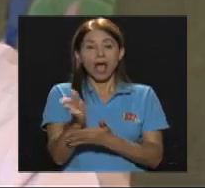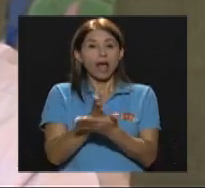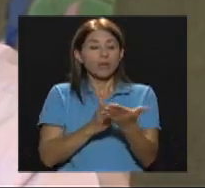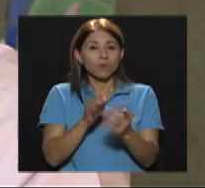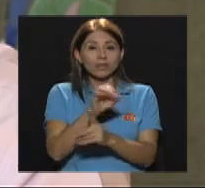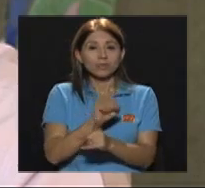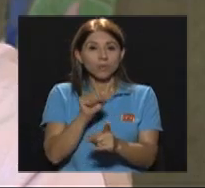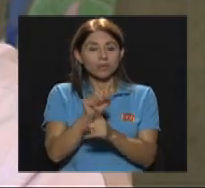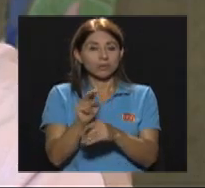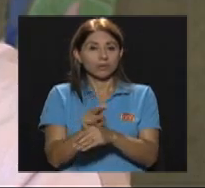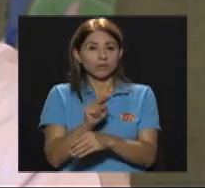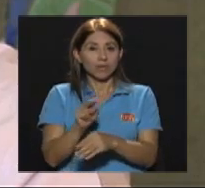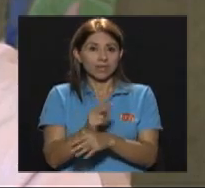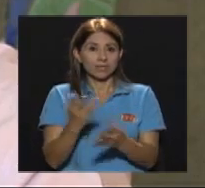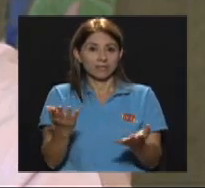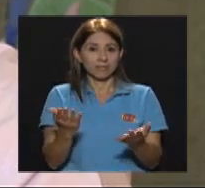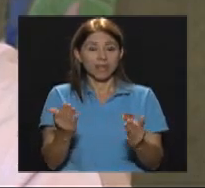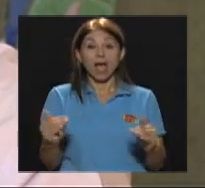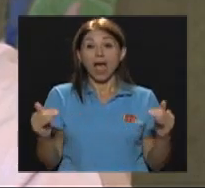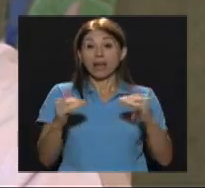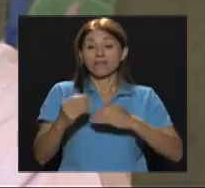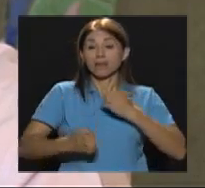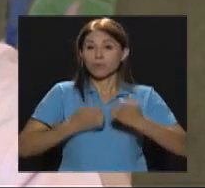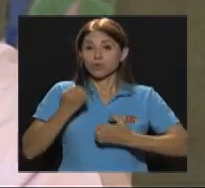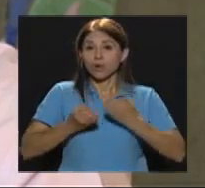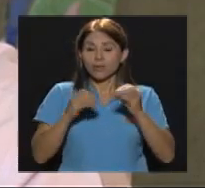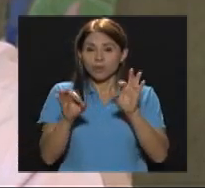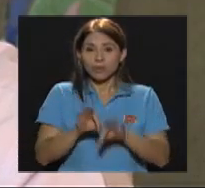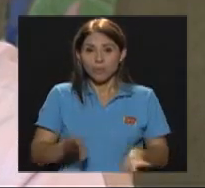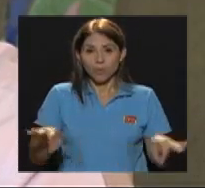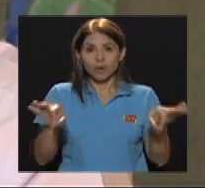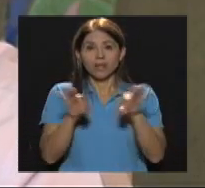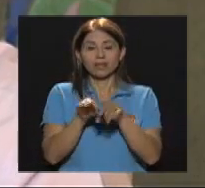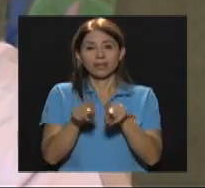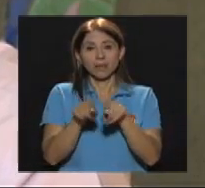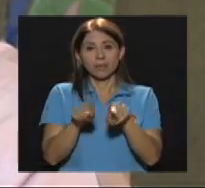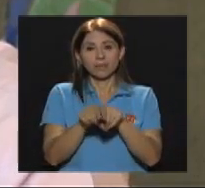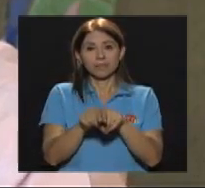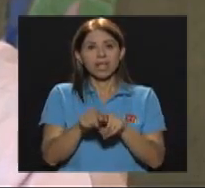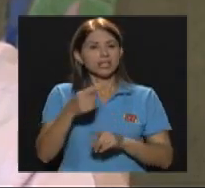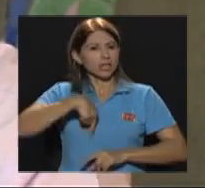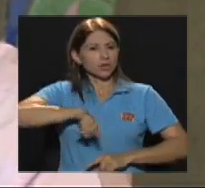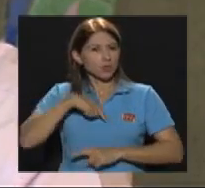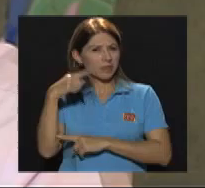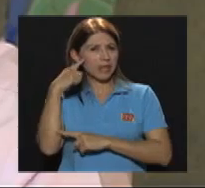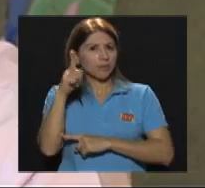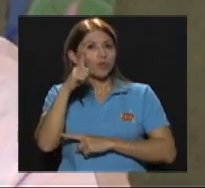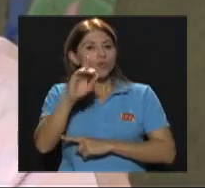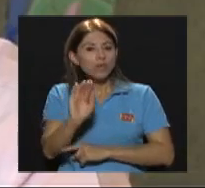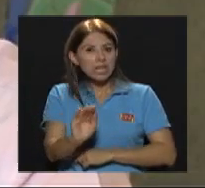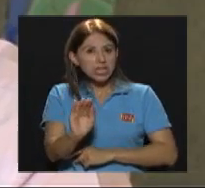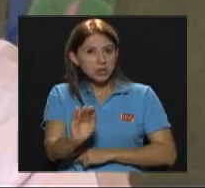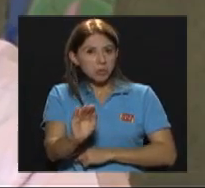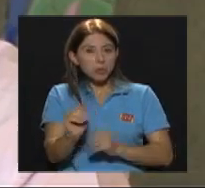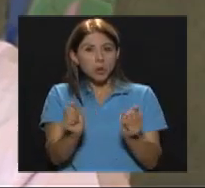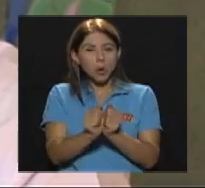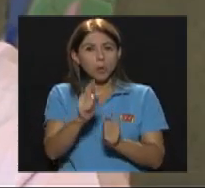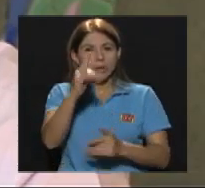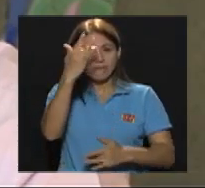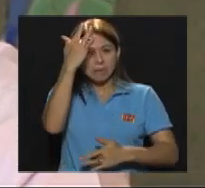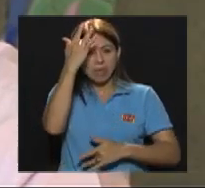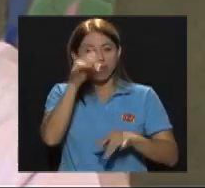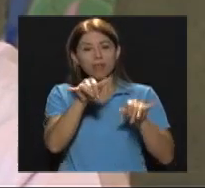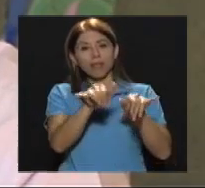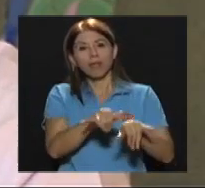utilizar A nivel emocional Como decía Giovanna Es muy importante También Si pensamos En un niño Hospitalizado O un niño Que tenga Una enfermedad Crónica